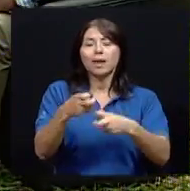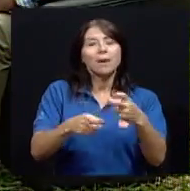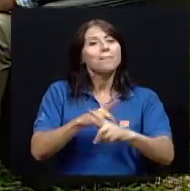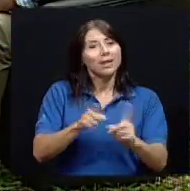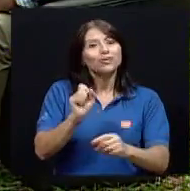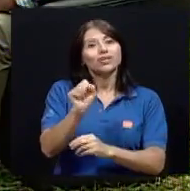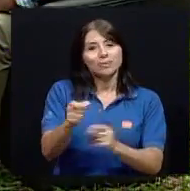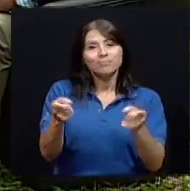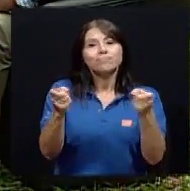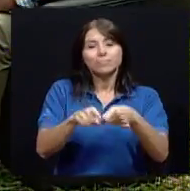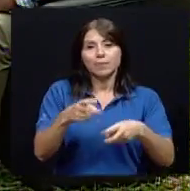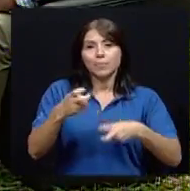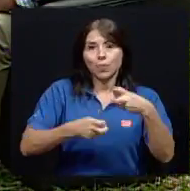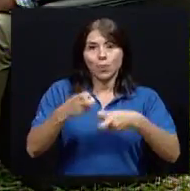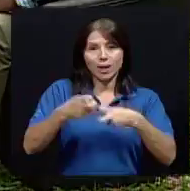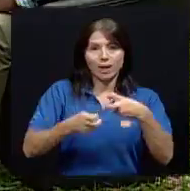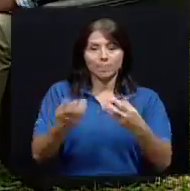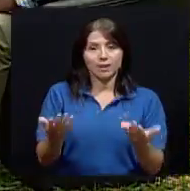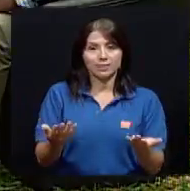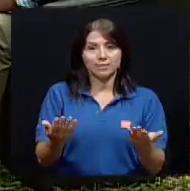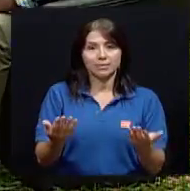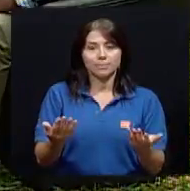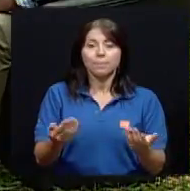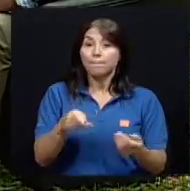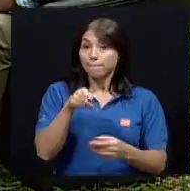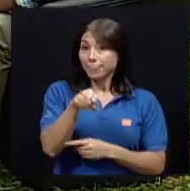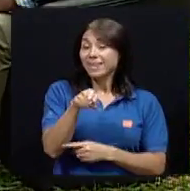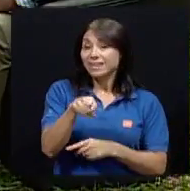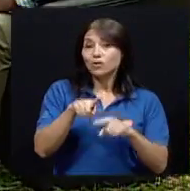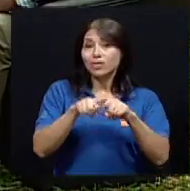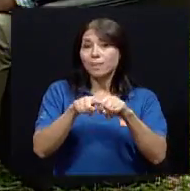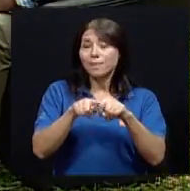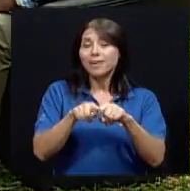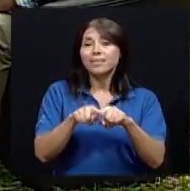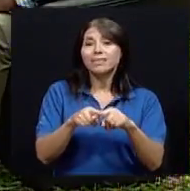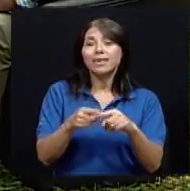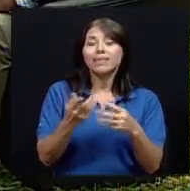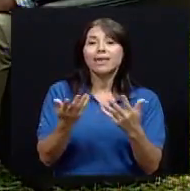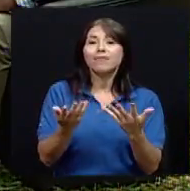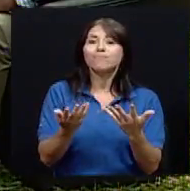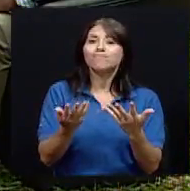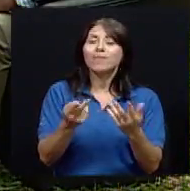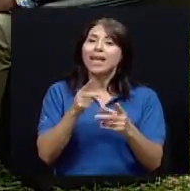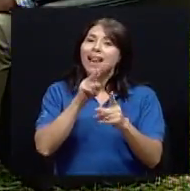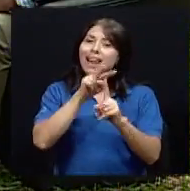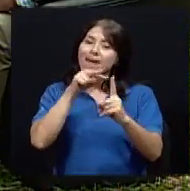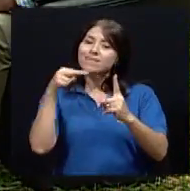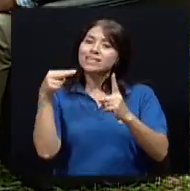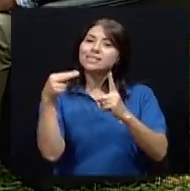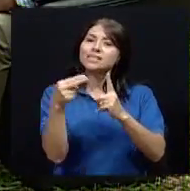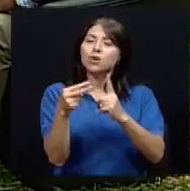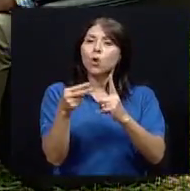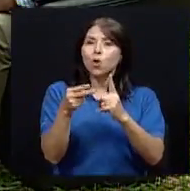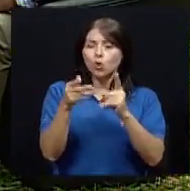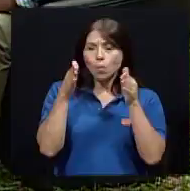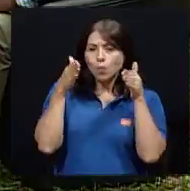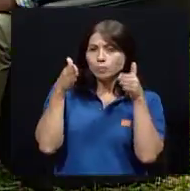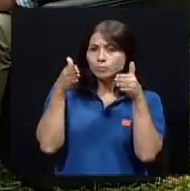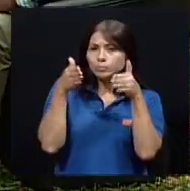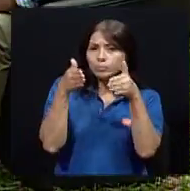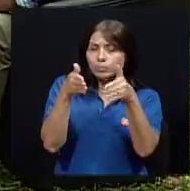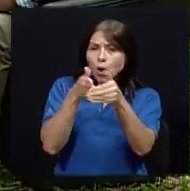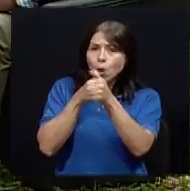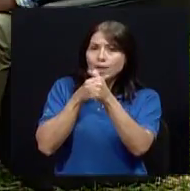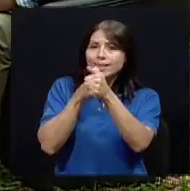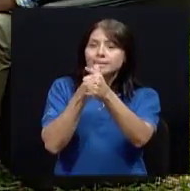en mi parecer, que depende mucho de esa visión de orientación política clara que se impone desde,